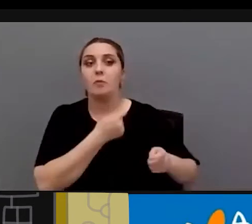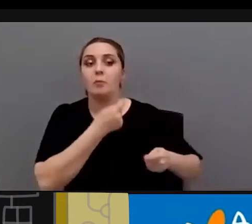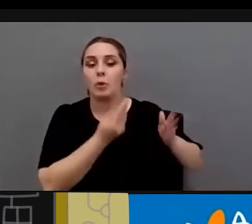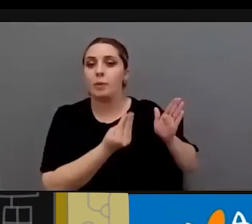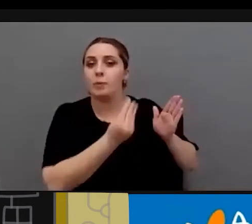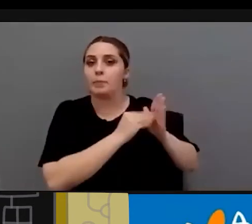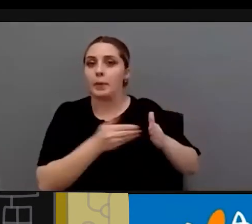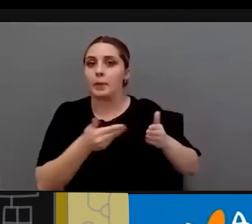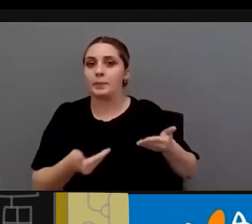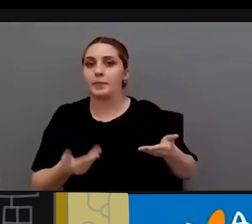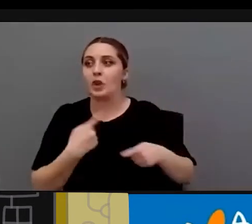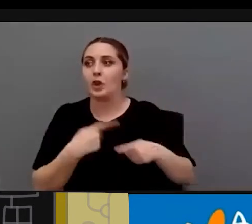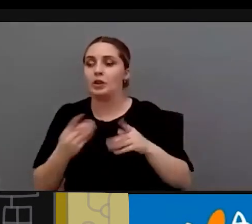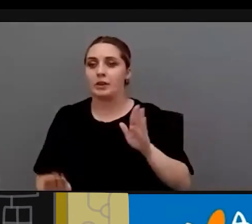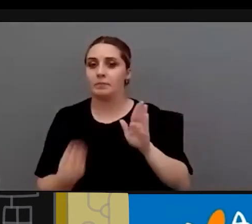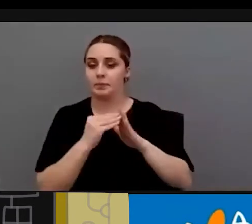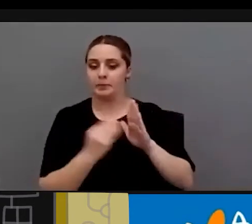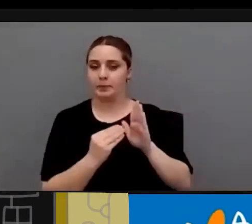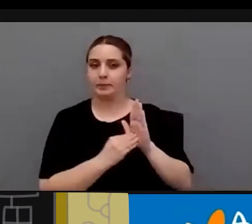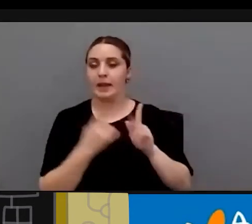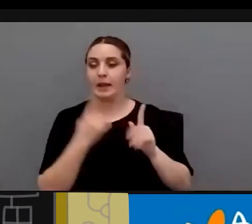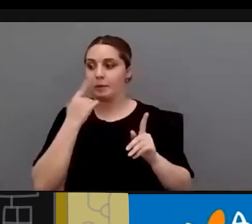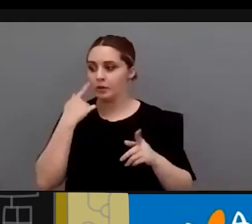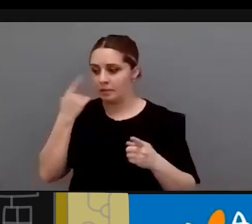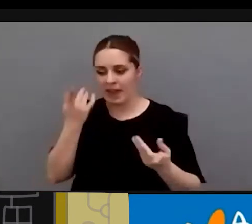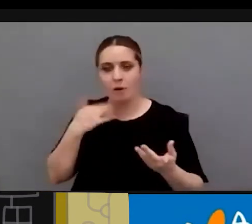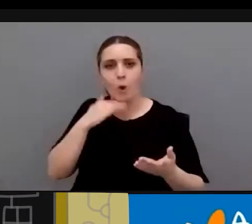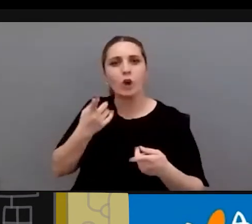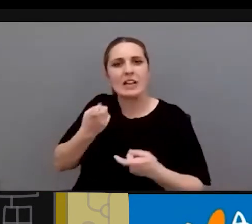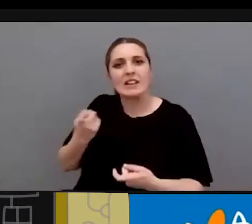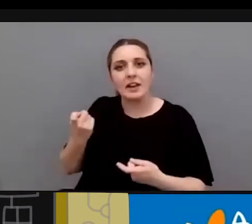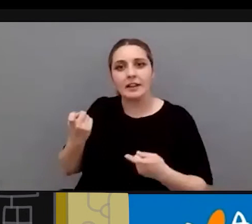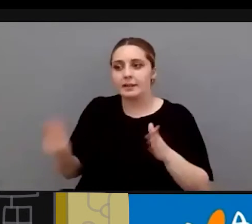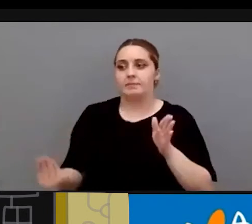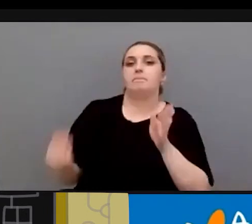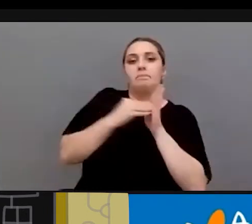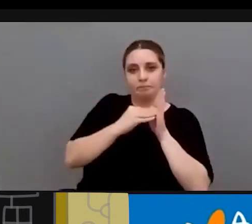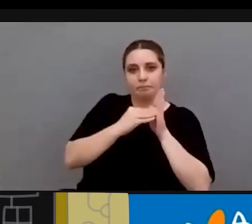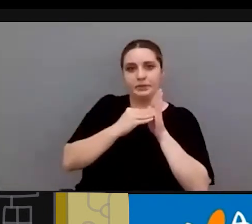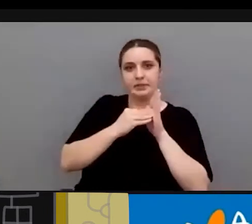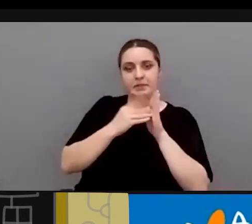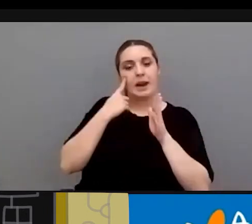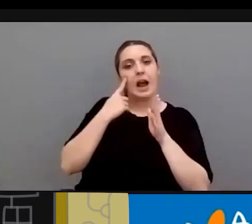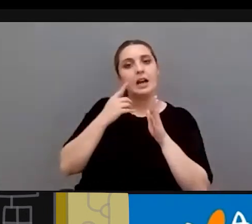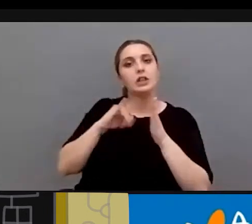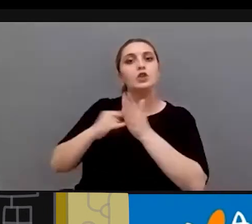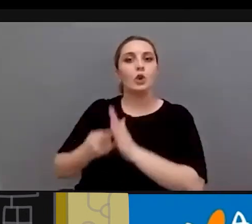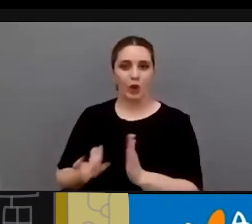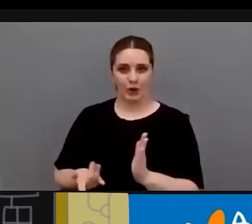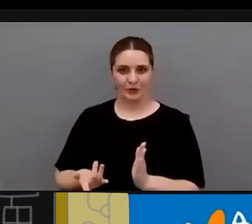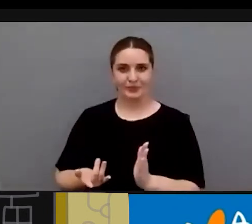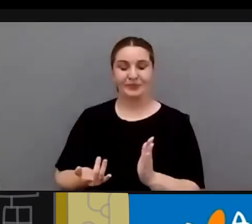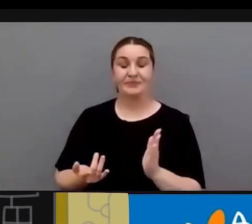demandas a medida que se vislumbraban las lagunas digamos pues se iban efectivamente tratando de incorporar respuestas